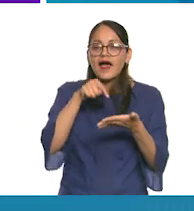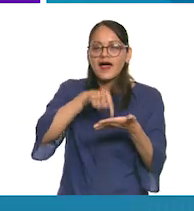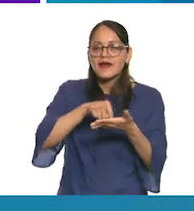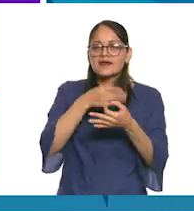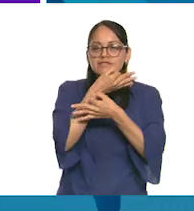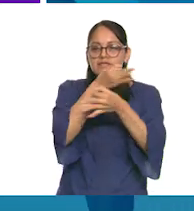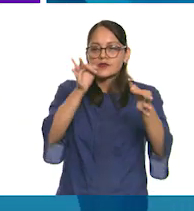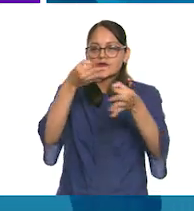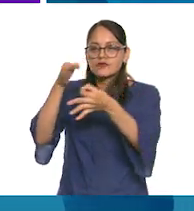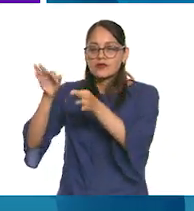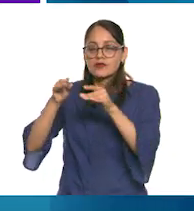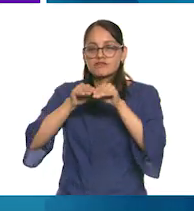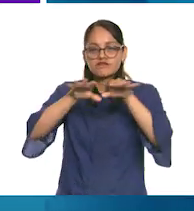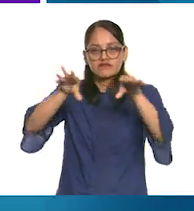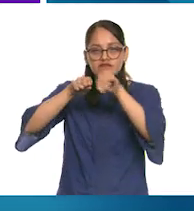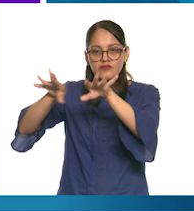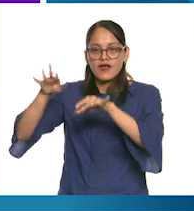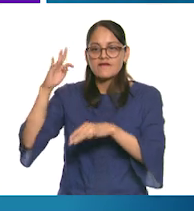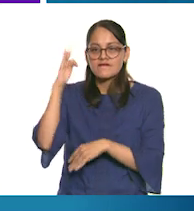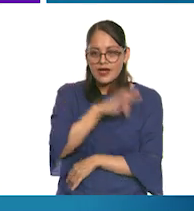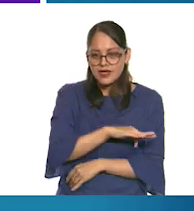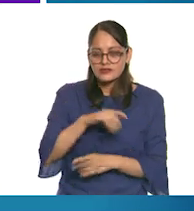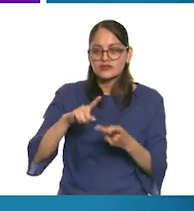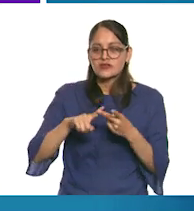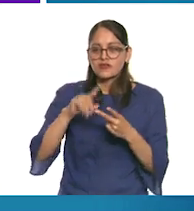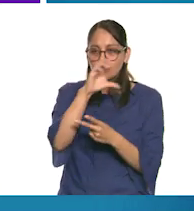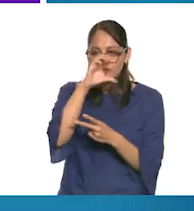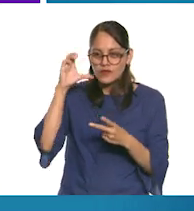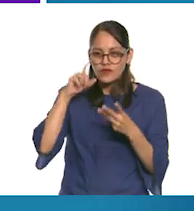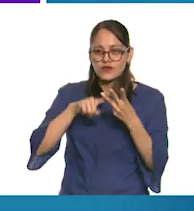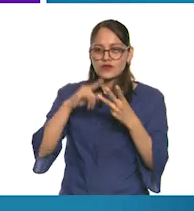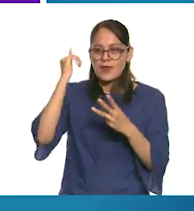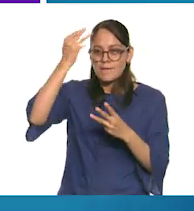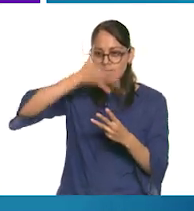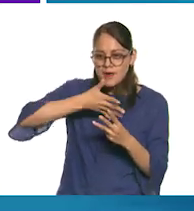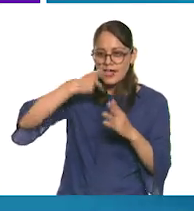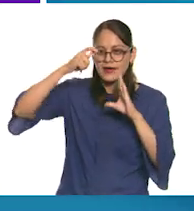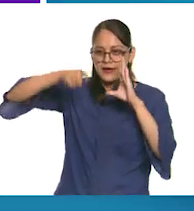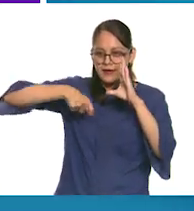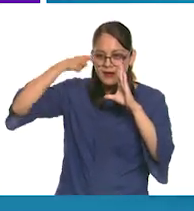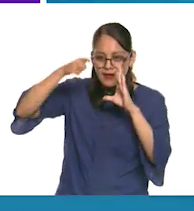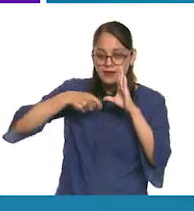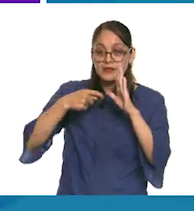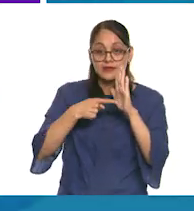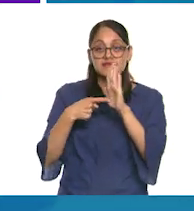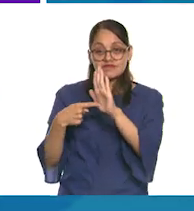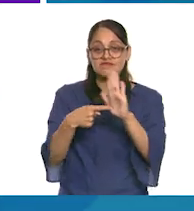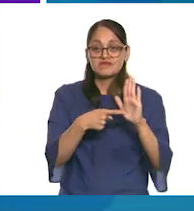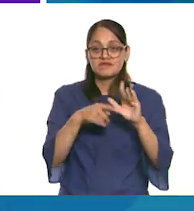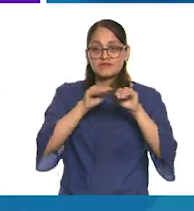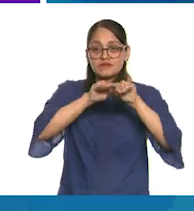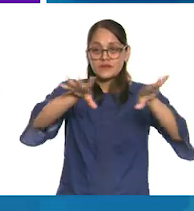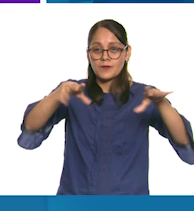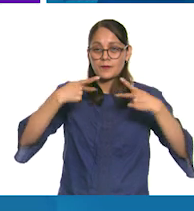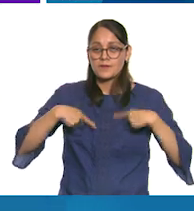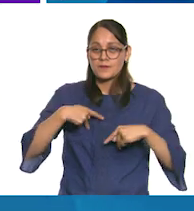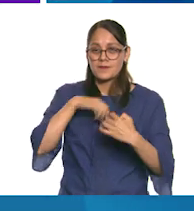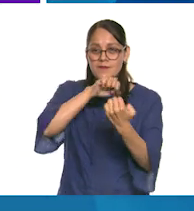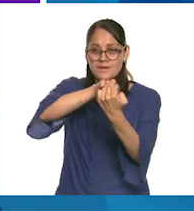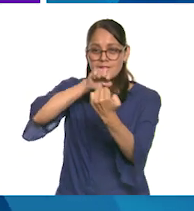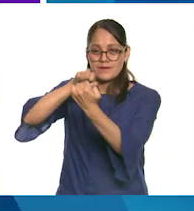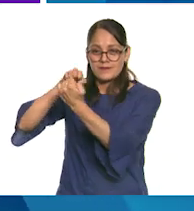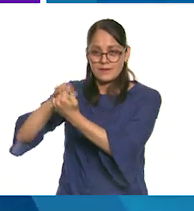publicar contenidos falsos, imágenes, textos o videos que muchas veces se utilizan para engañar a la gente.